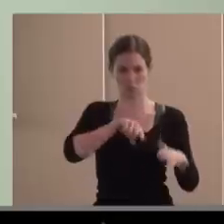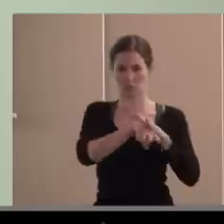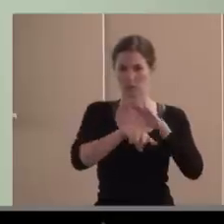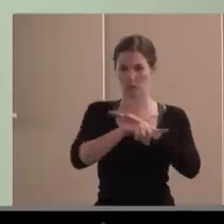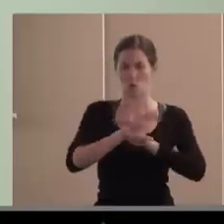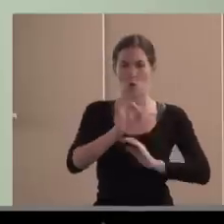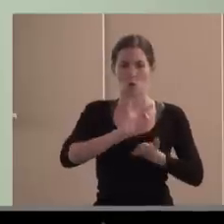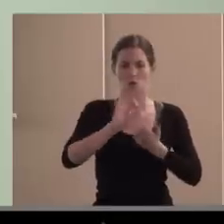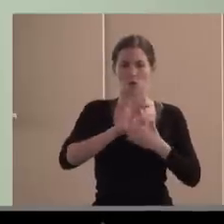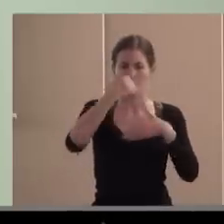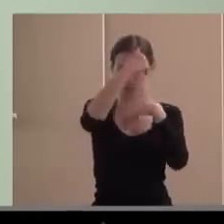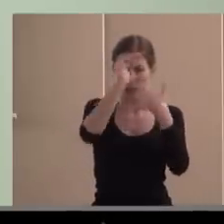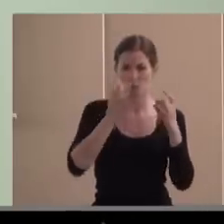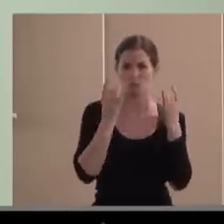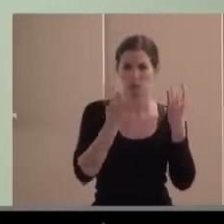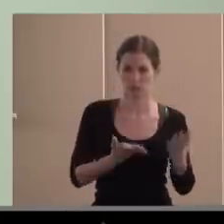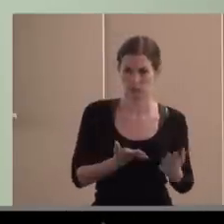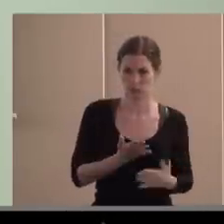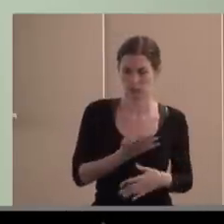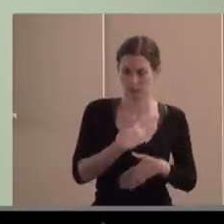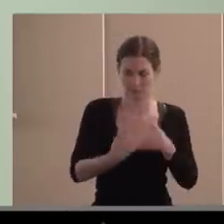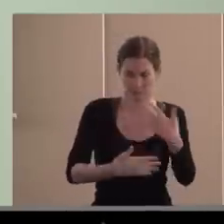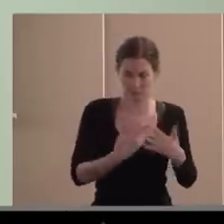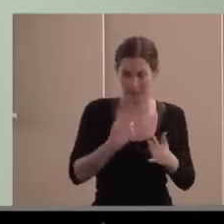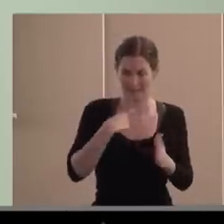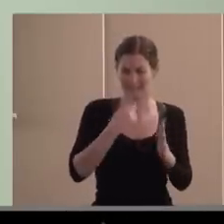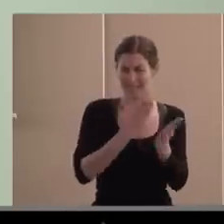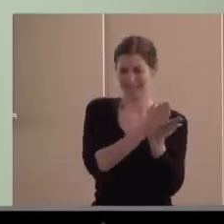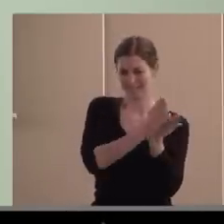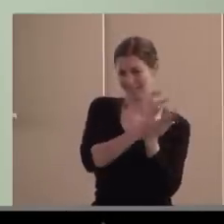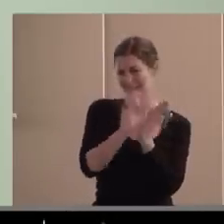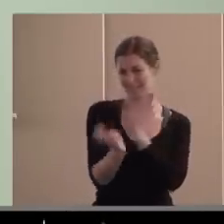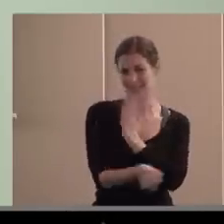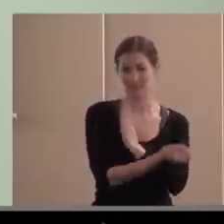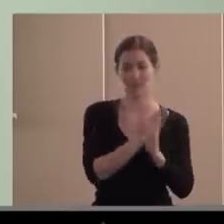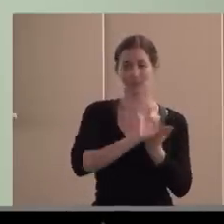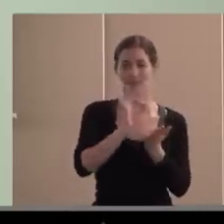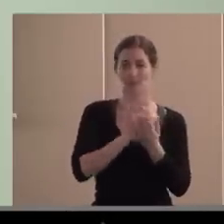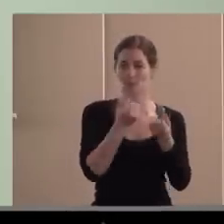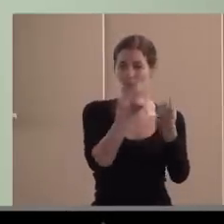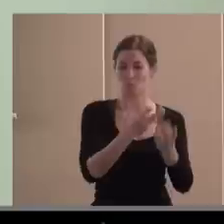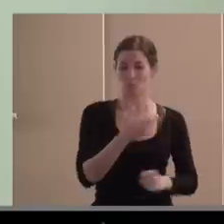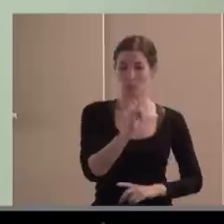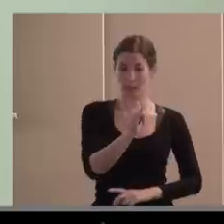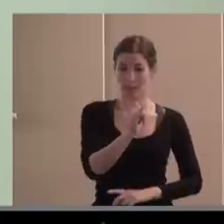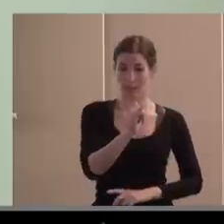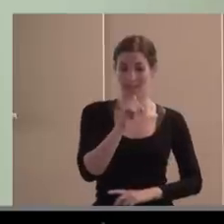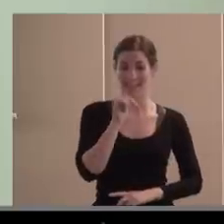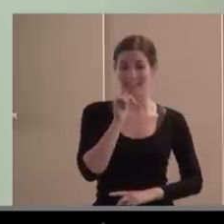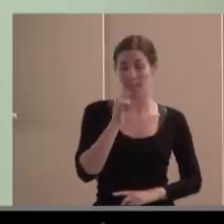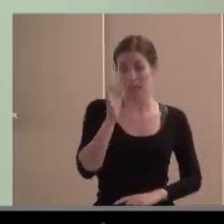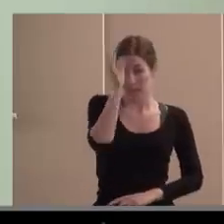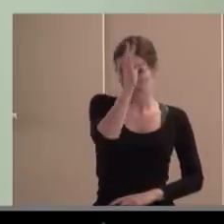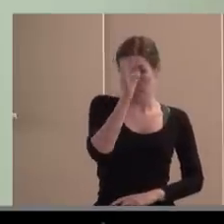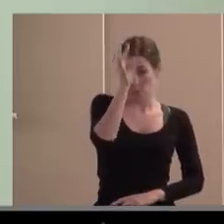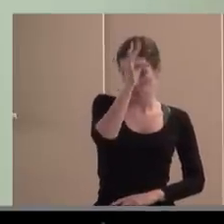de atención temprana, bueno, todo ese catálogo amplio de servicios que en principio deberían ser las propias administraciones públicas